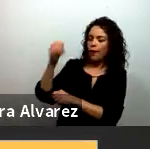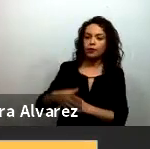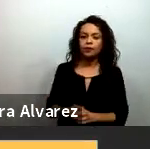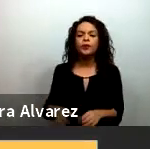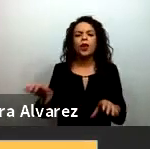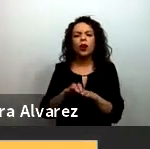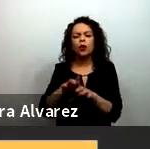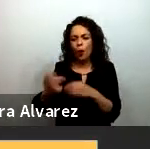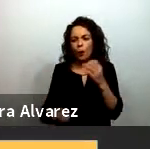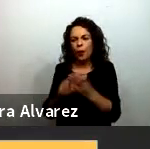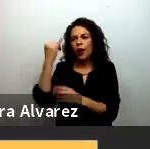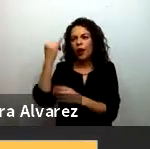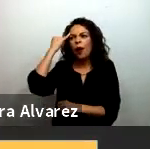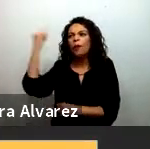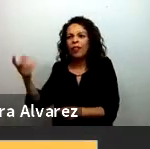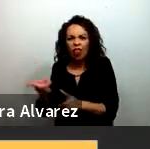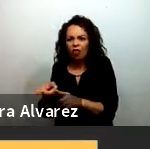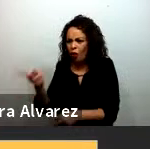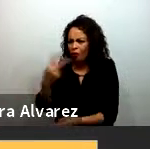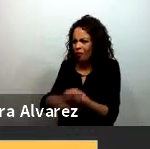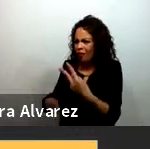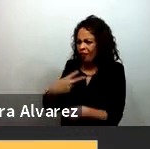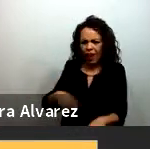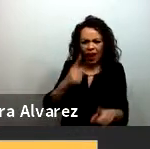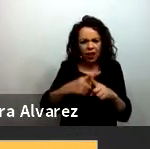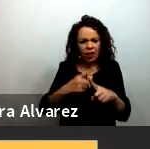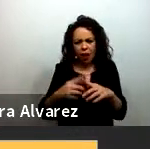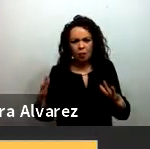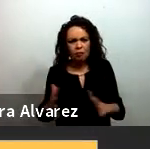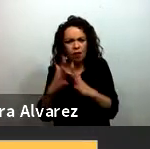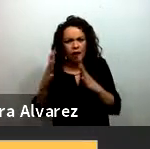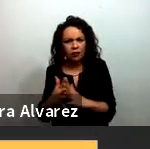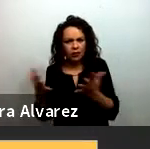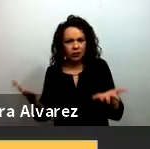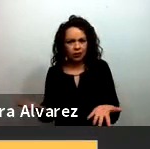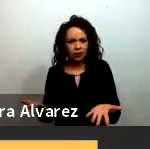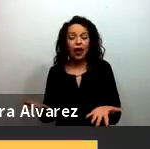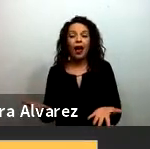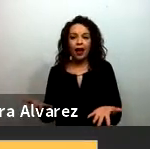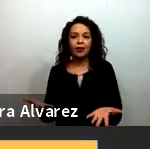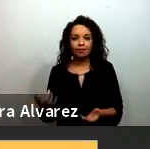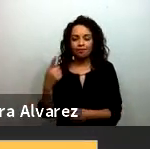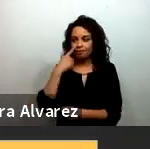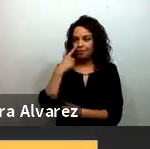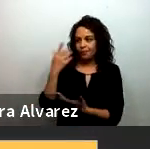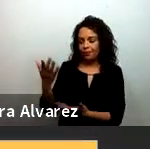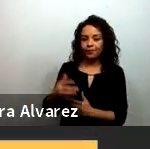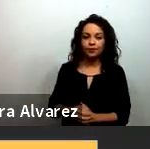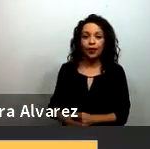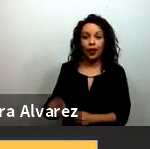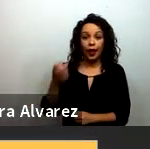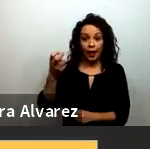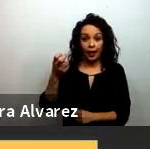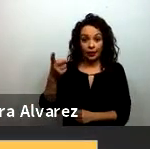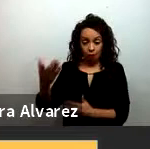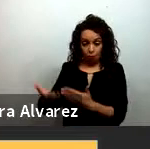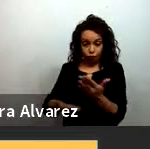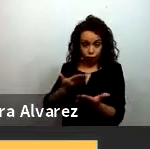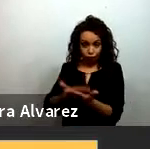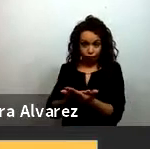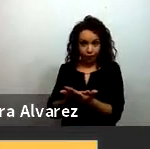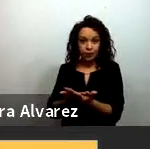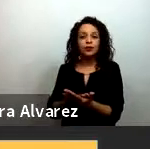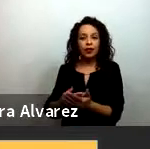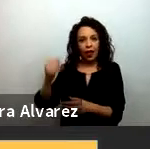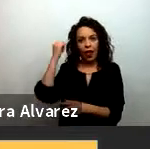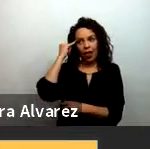qué consistió el proyecto quiénes participaron y qué rol tuvo cada aliado la iniciativa surge en realidad después de que ya había salido al